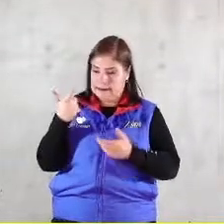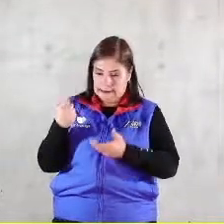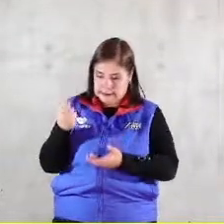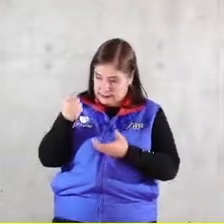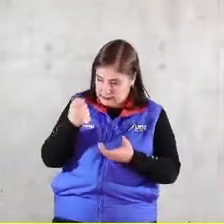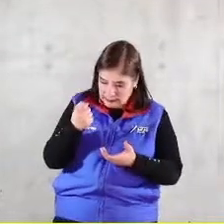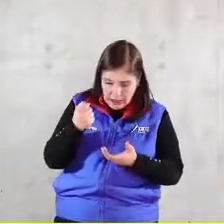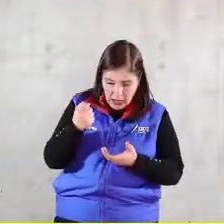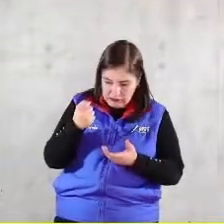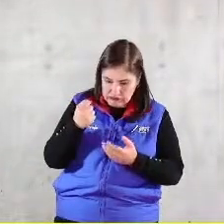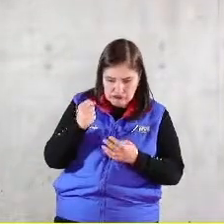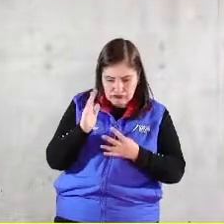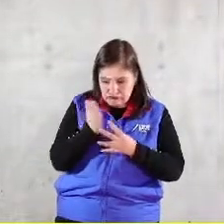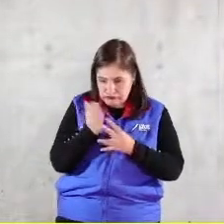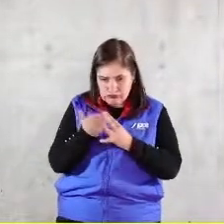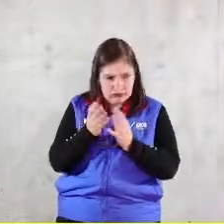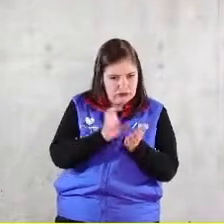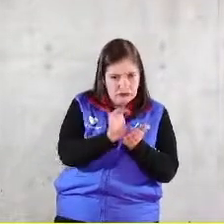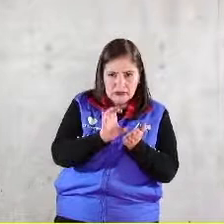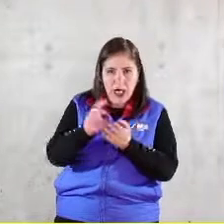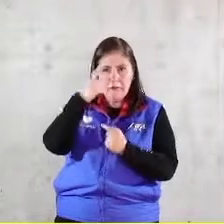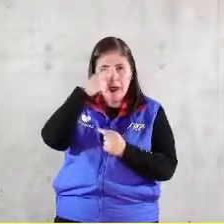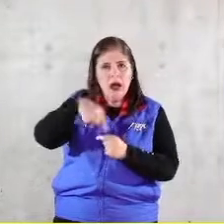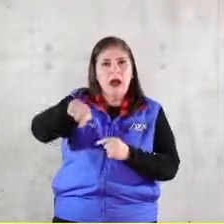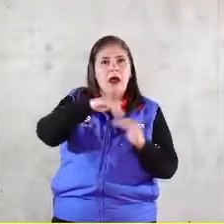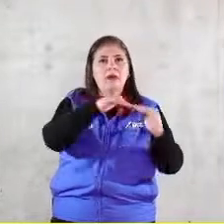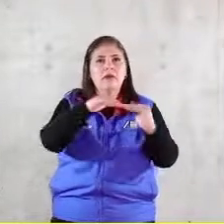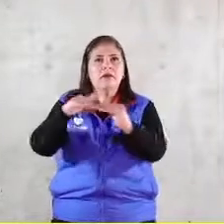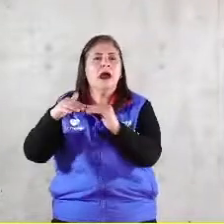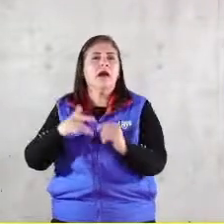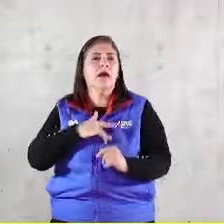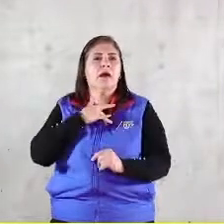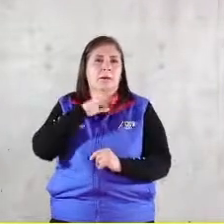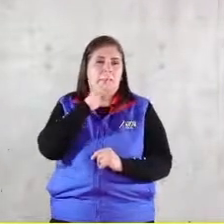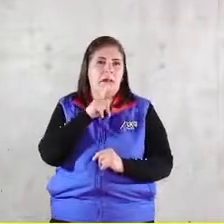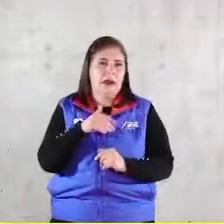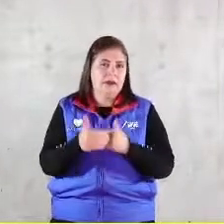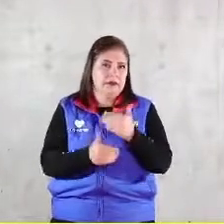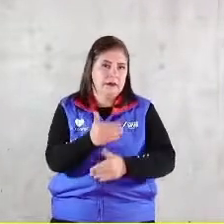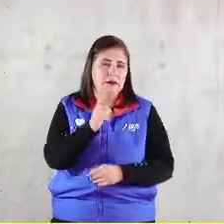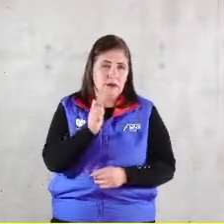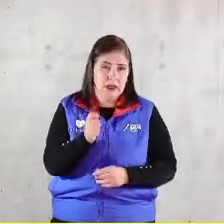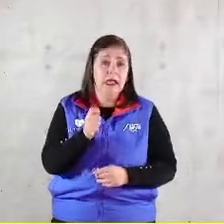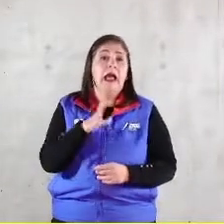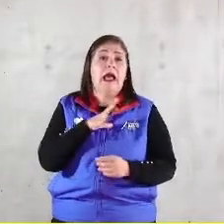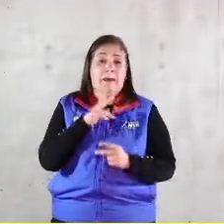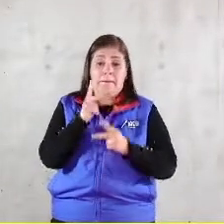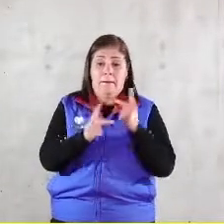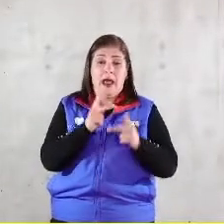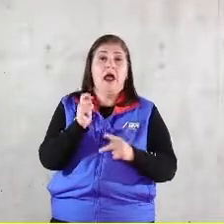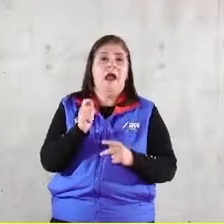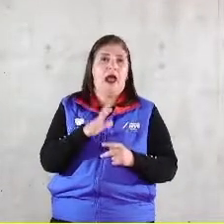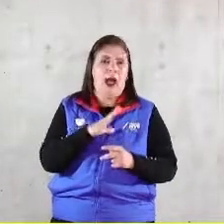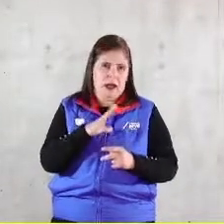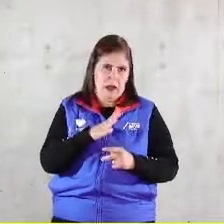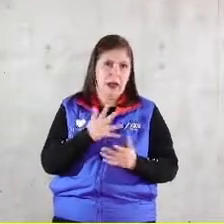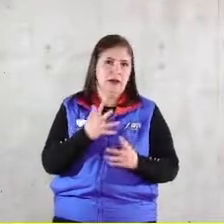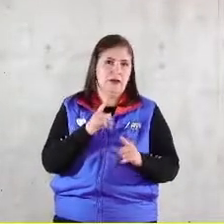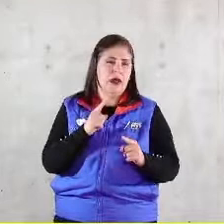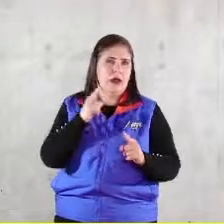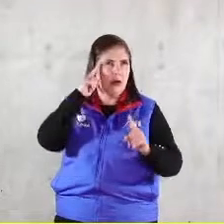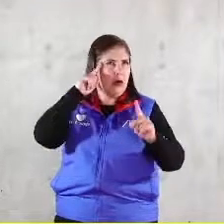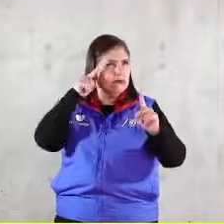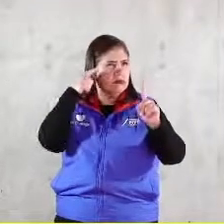a la estabilidad de cada uno y de todos entonces la prestación está puesta se cumplen estos retos y cuando